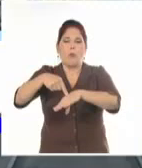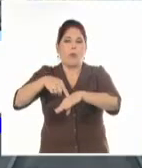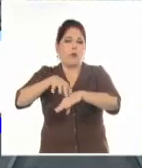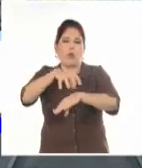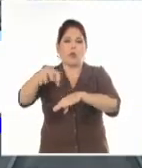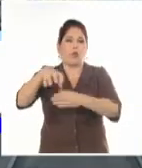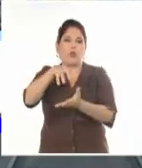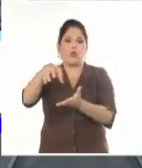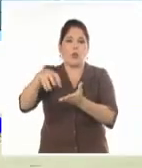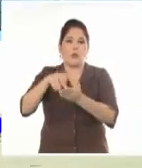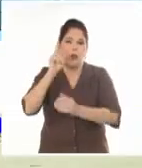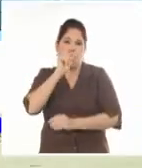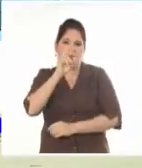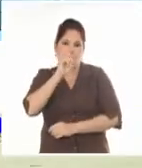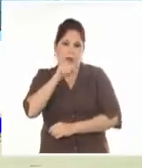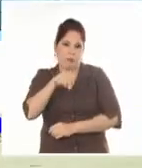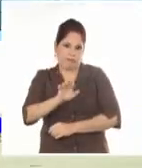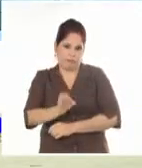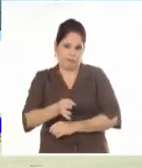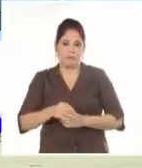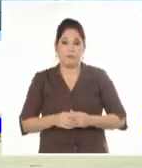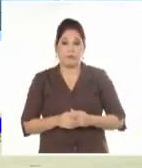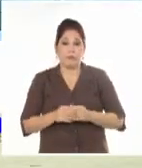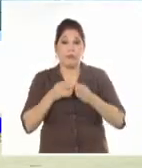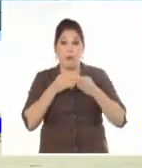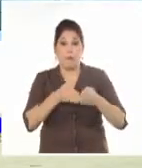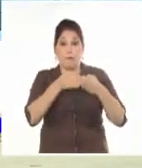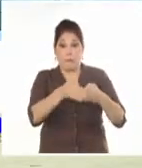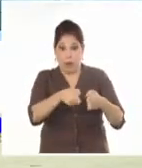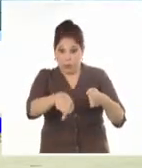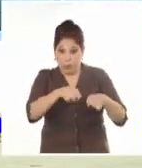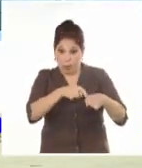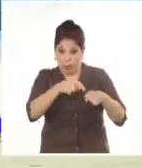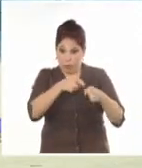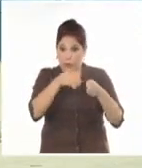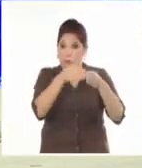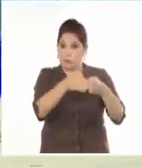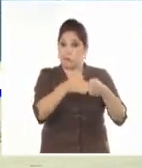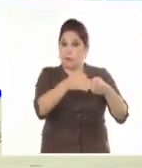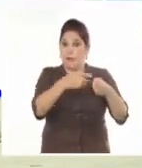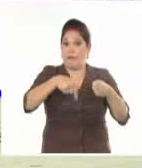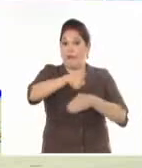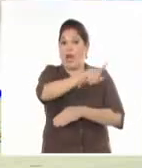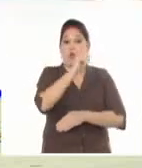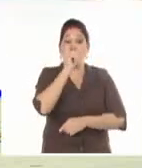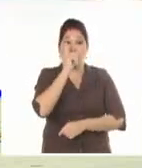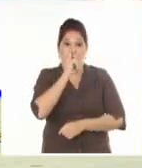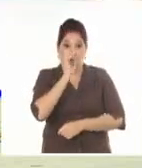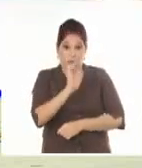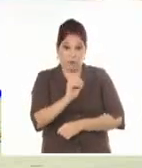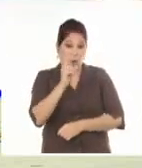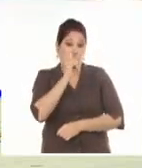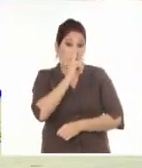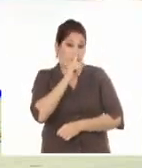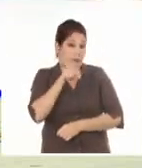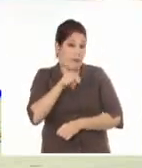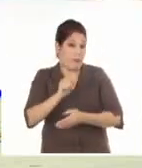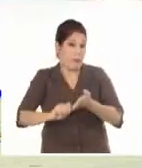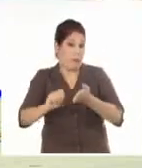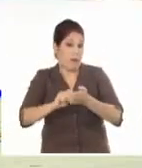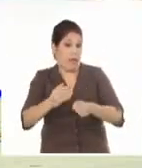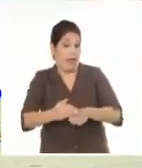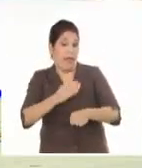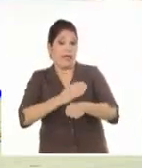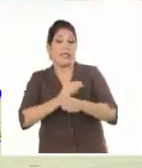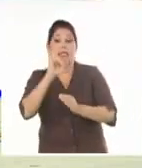de Nuevitas. Este barco que justamente en estos momentos está navegando con destino a Nuevitas tenía previsto llevarse